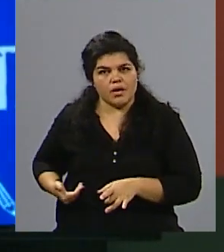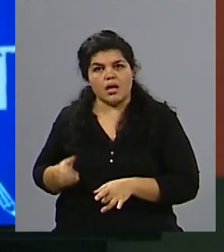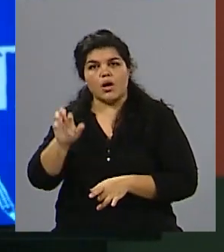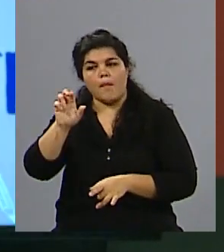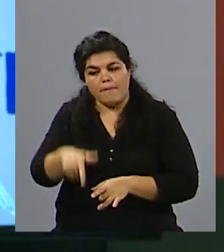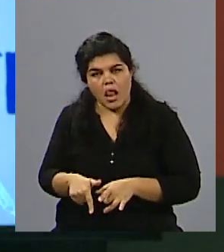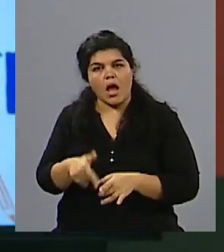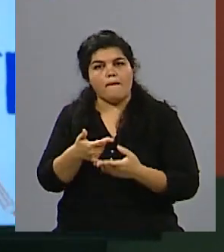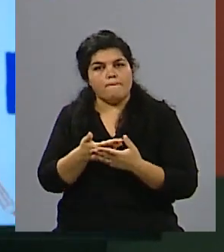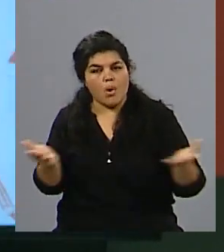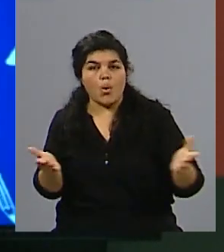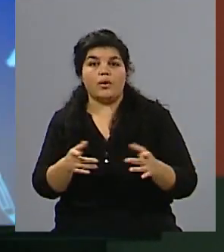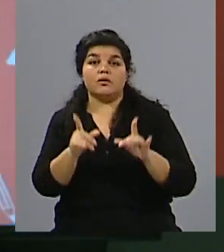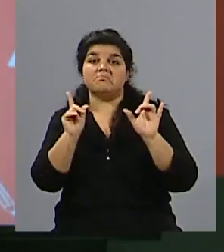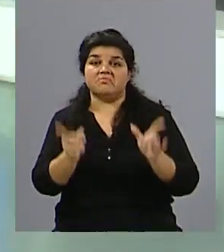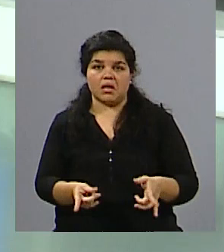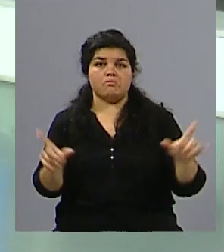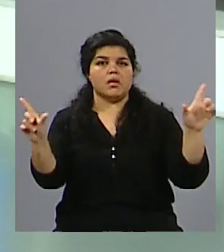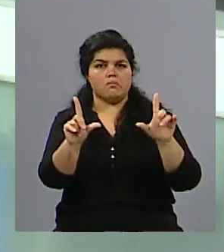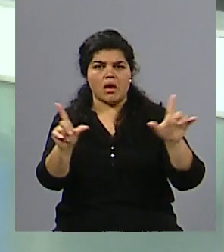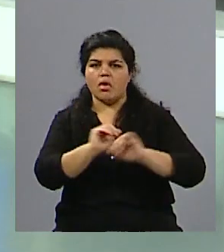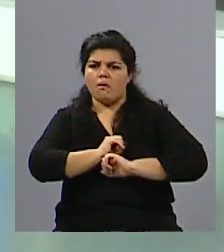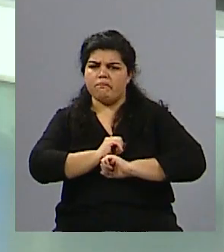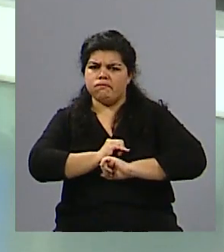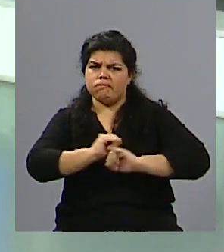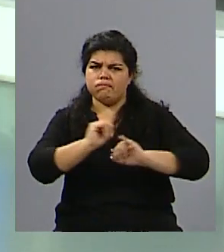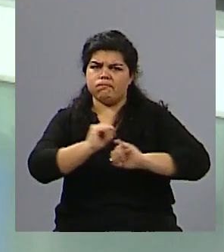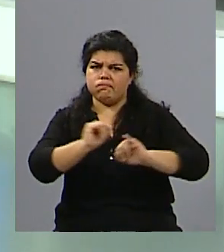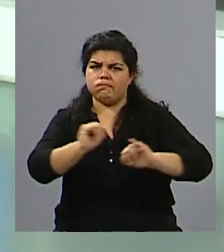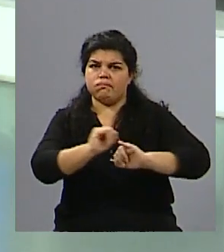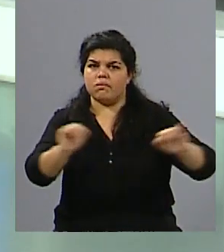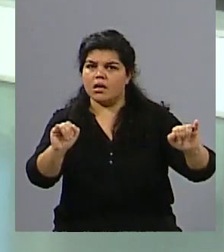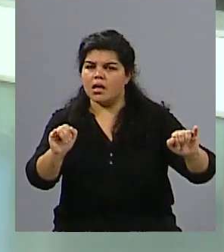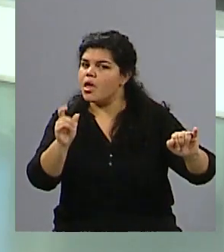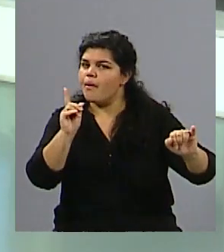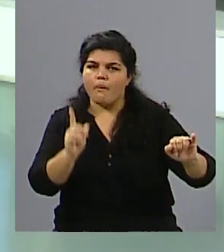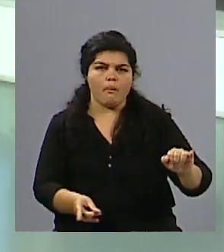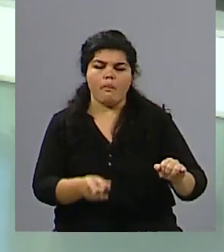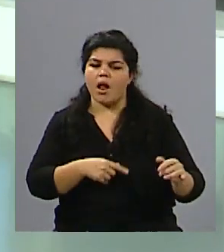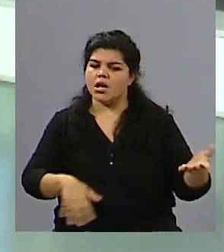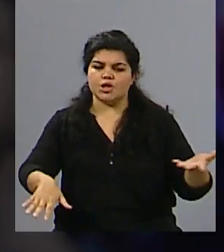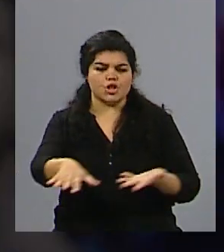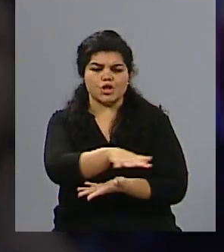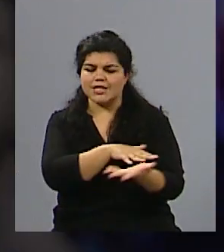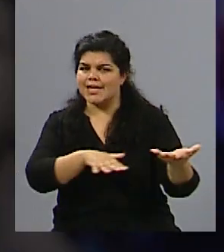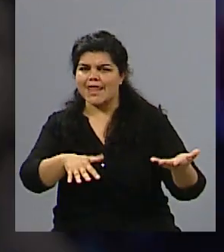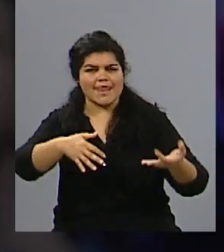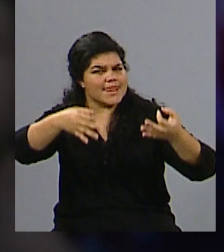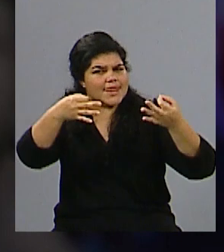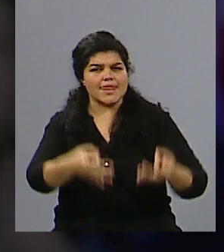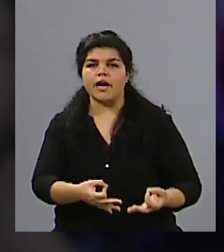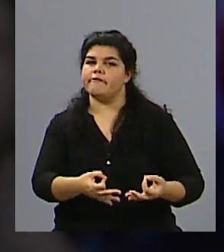Está el tema en los medios, de hecho lo estamos tratando, pero sin duda falta y falta mucho, sobre todo cuando miramos ese número